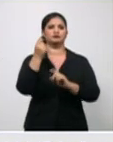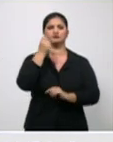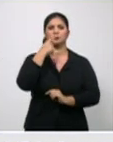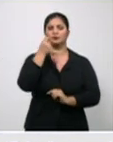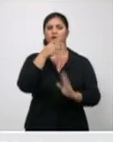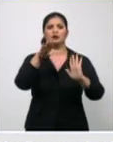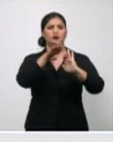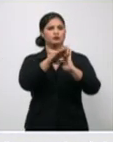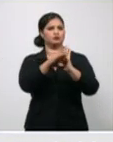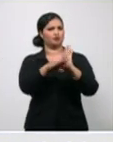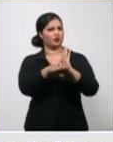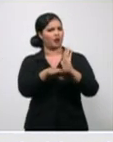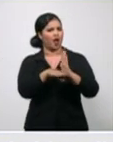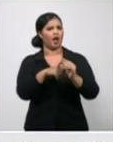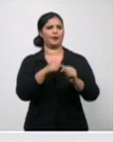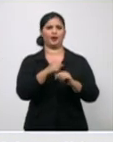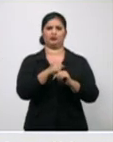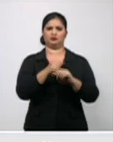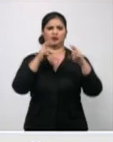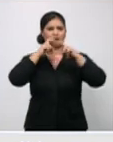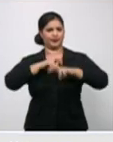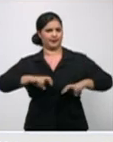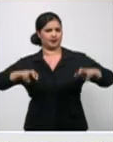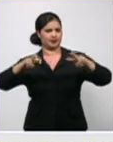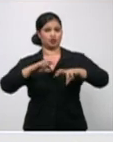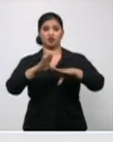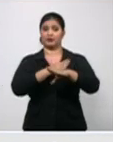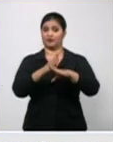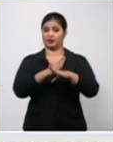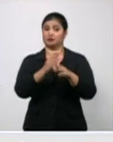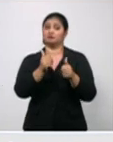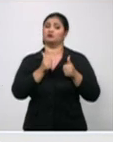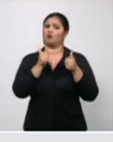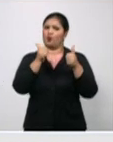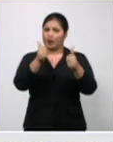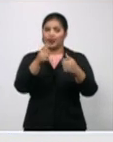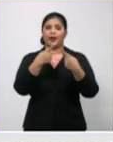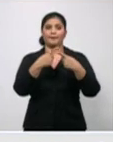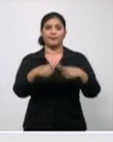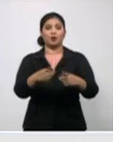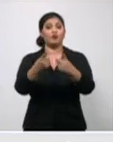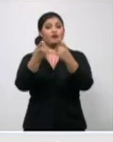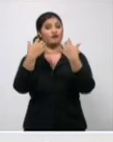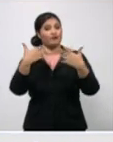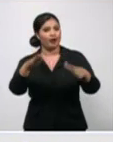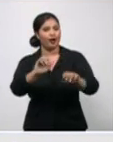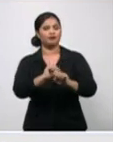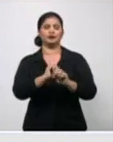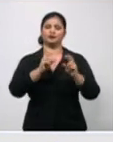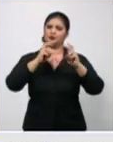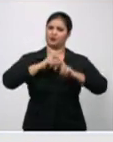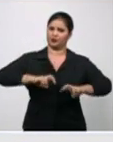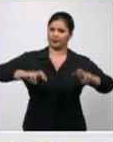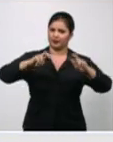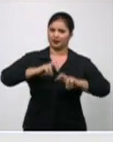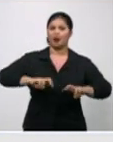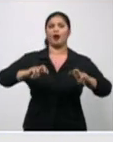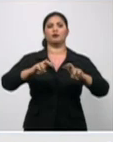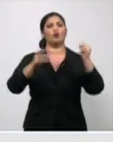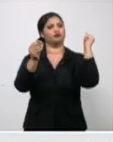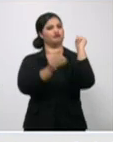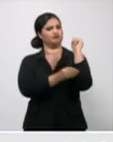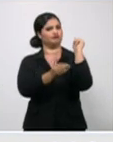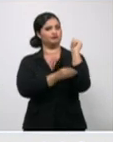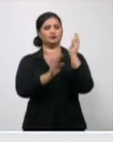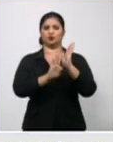resultados, pero todavía nos queda un poquito de eso. Y me refiero porque lamentablemente tenemos que